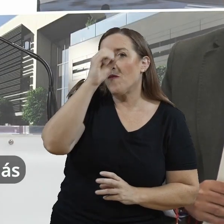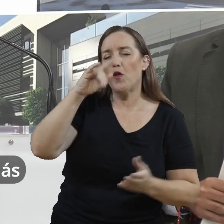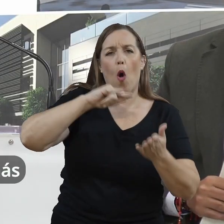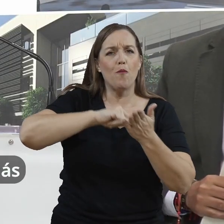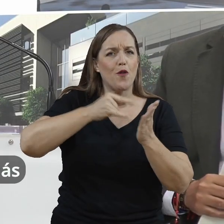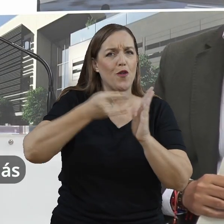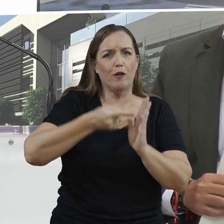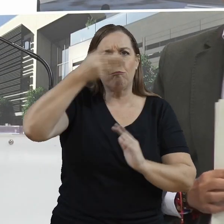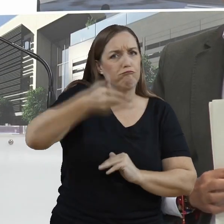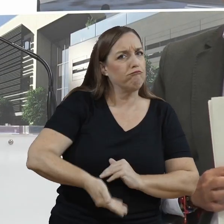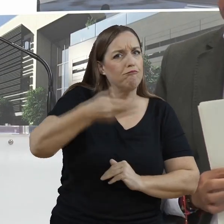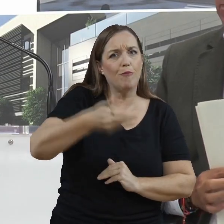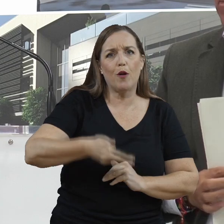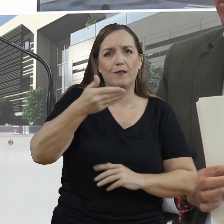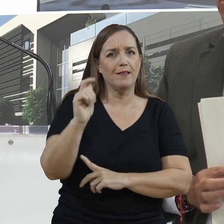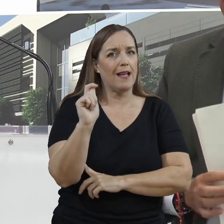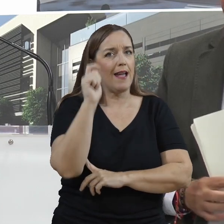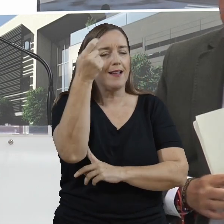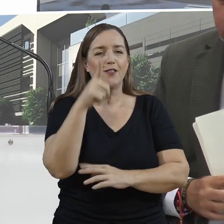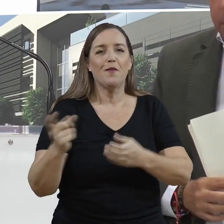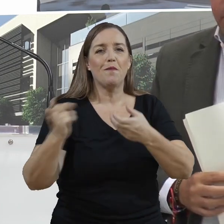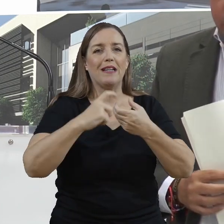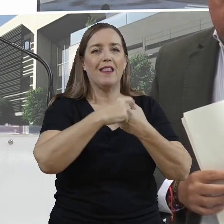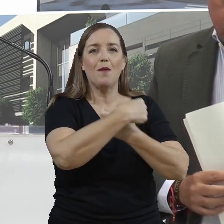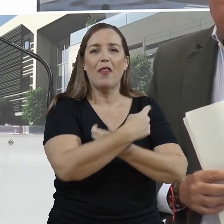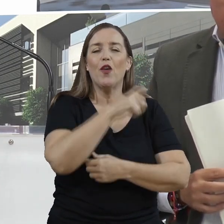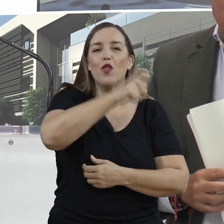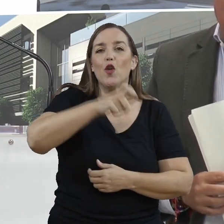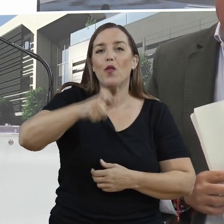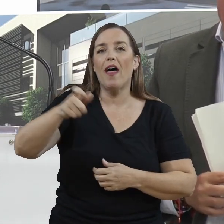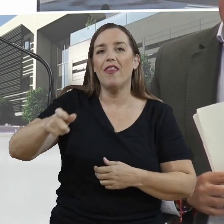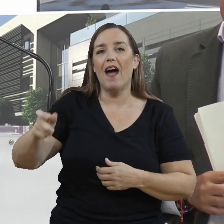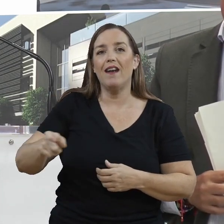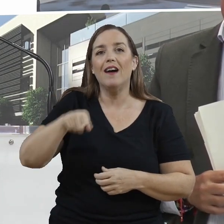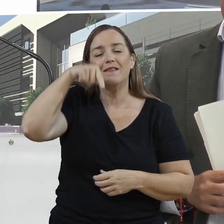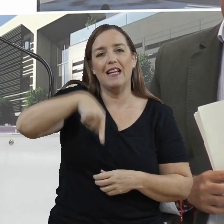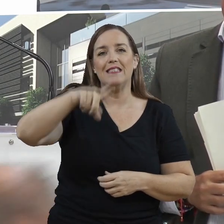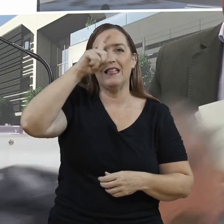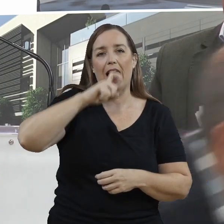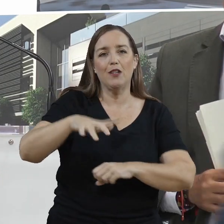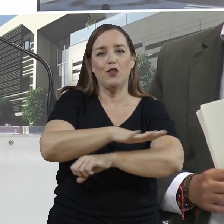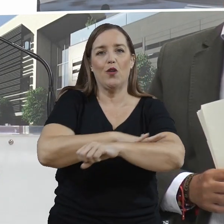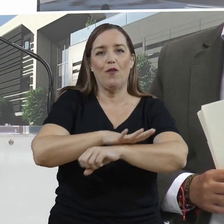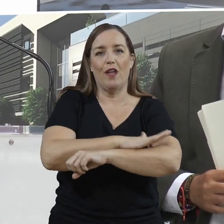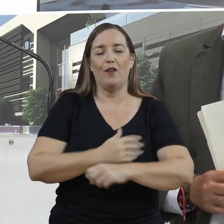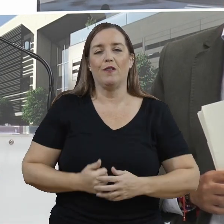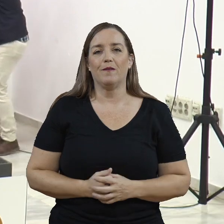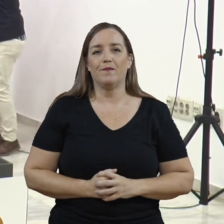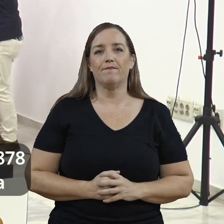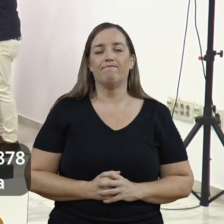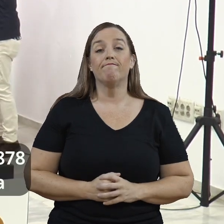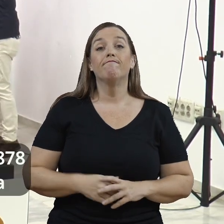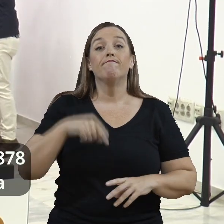proyecto más puntero en cuanto a la participación ciudadana que vamos a tener en este mandato corporativo.